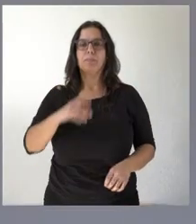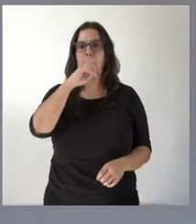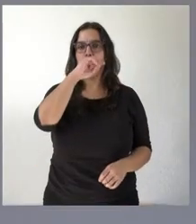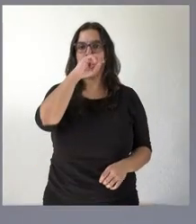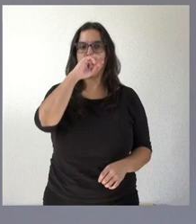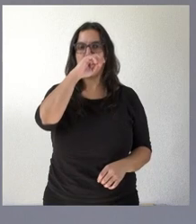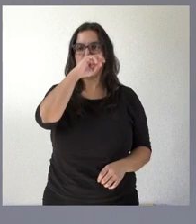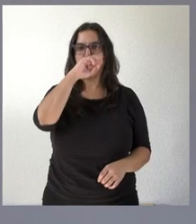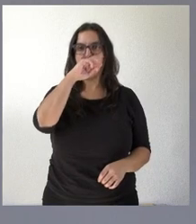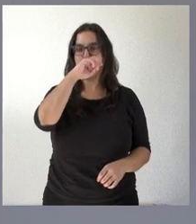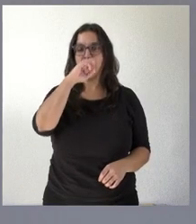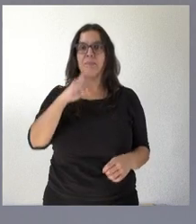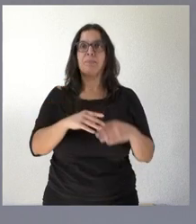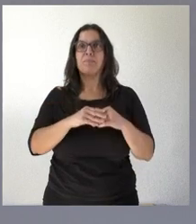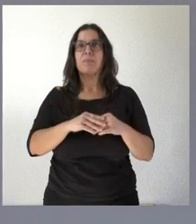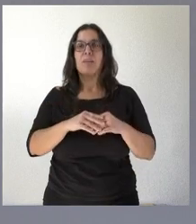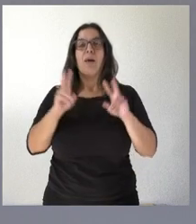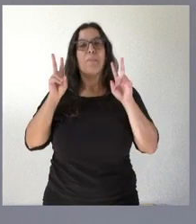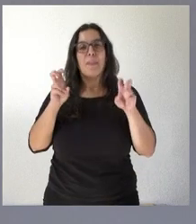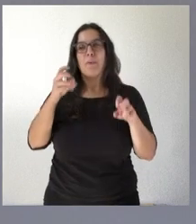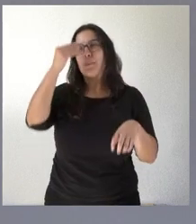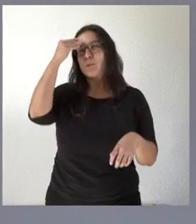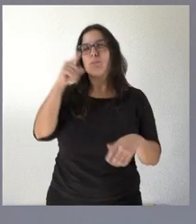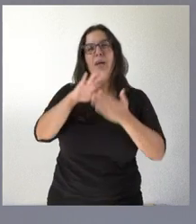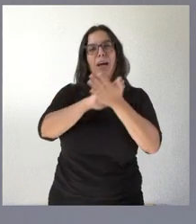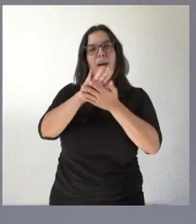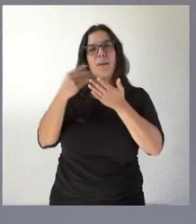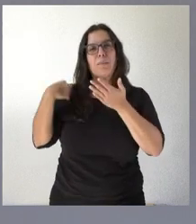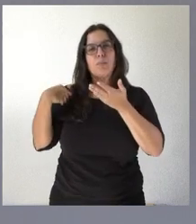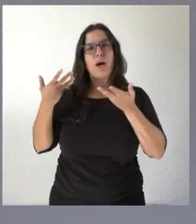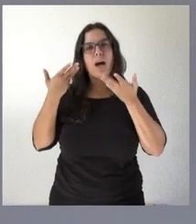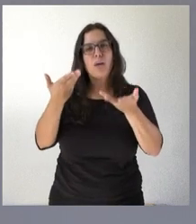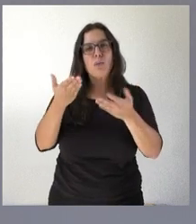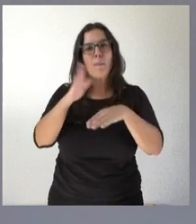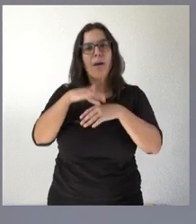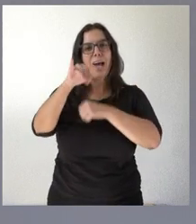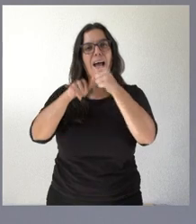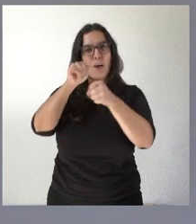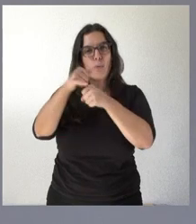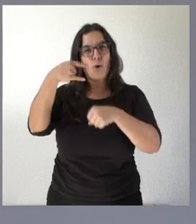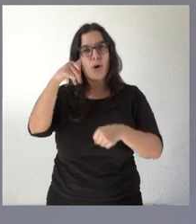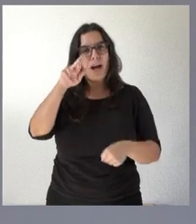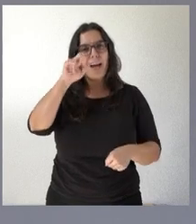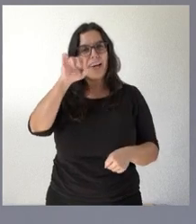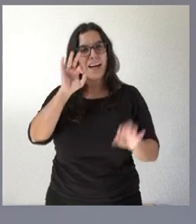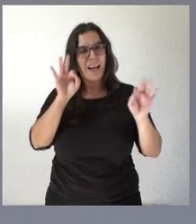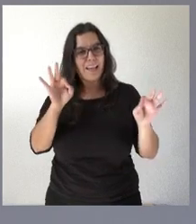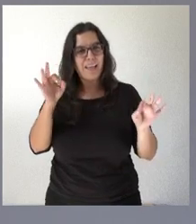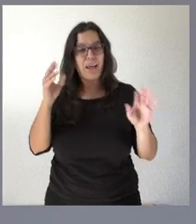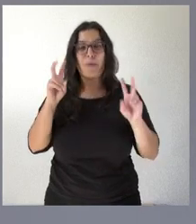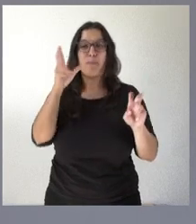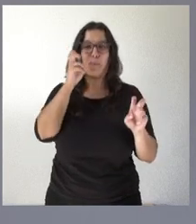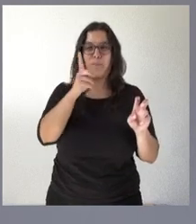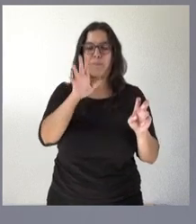me perdí justo el principio pero entiendo que usted preguntaba por la situación de las ayudas al aeródromo de Garray correcto es que